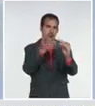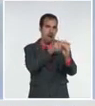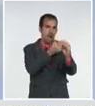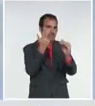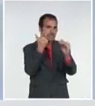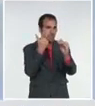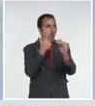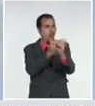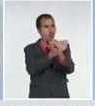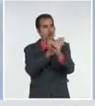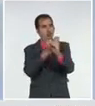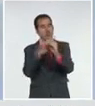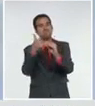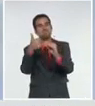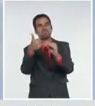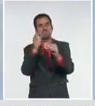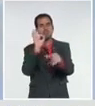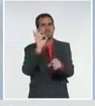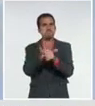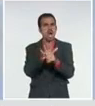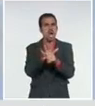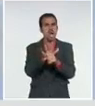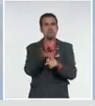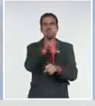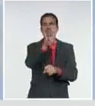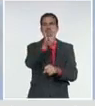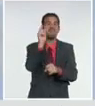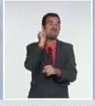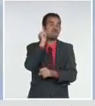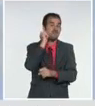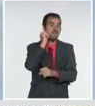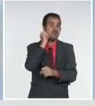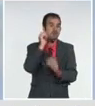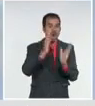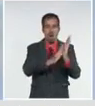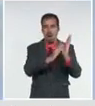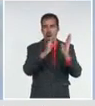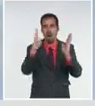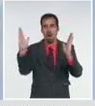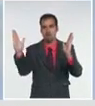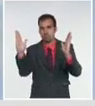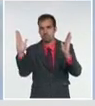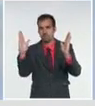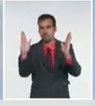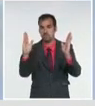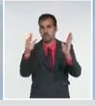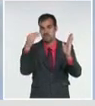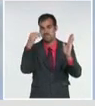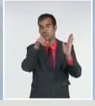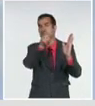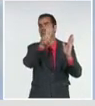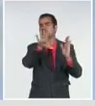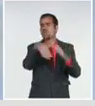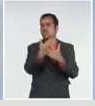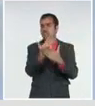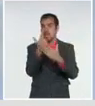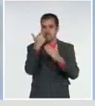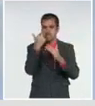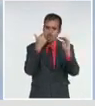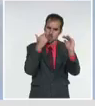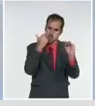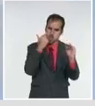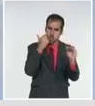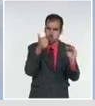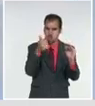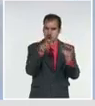desde el día 9 de febrero. Estamos hablando 25 días por debajo. Y